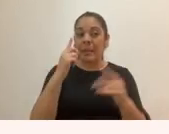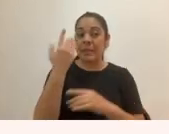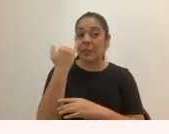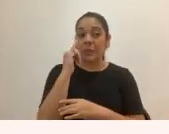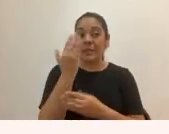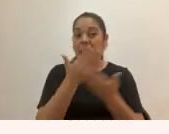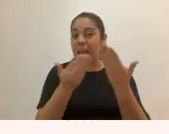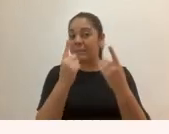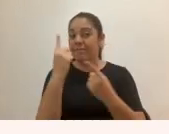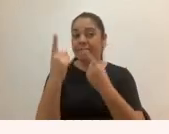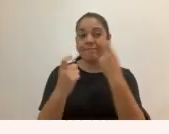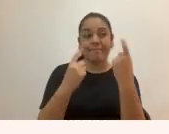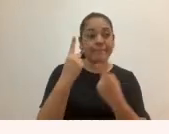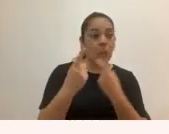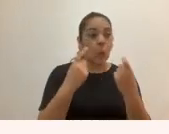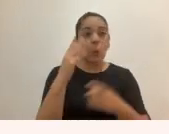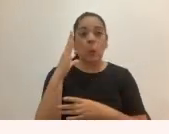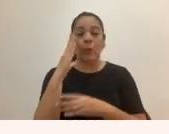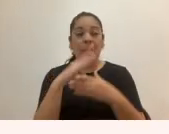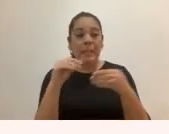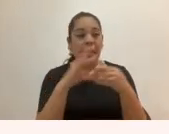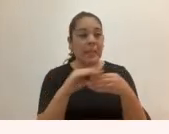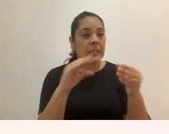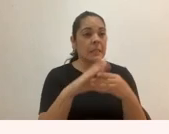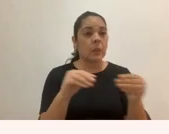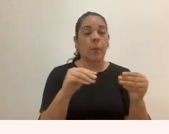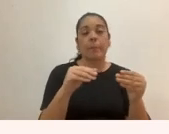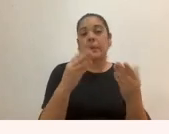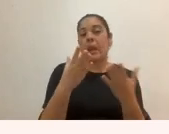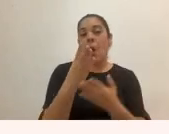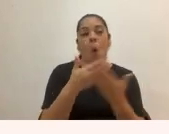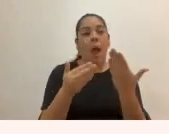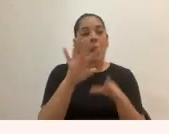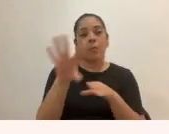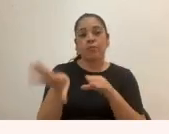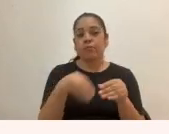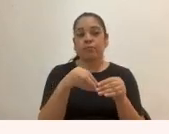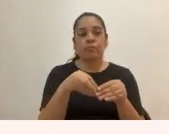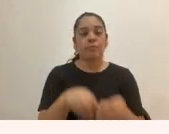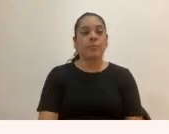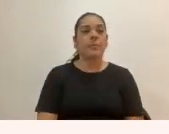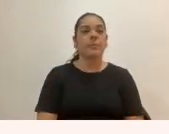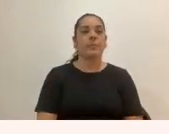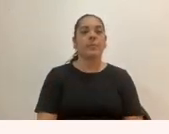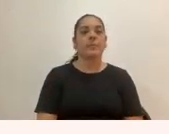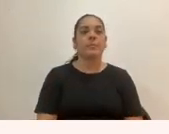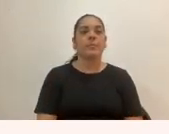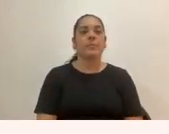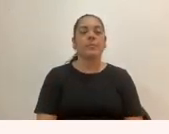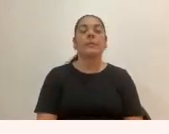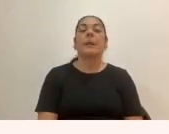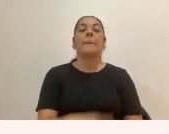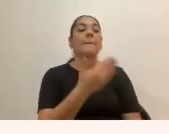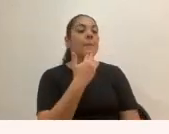dudas comentarios o algo que quisieran aportar. Muchas gracias